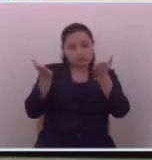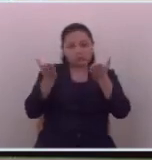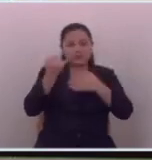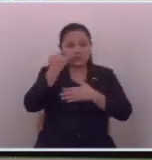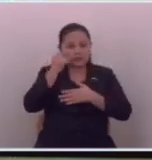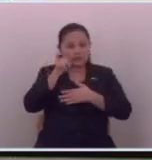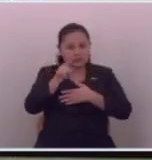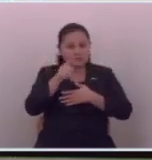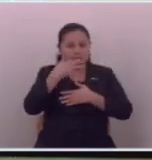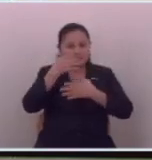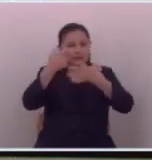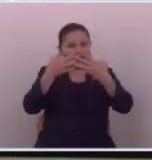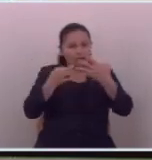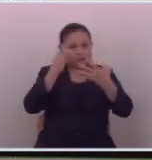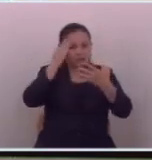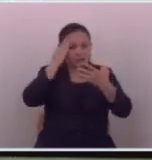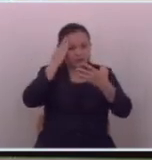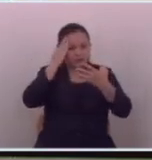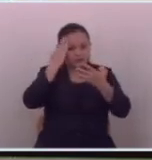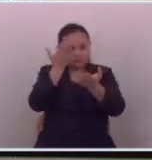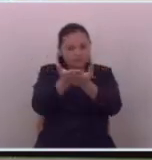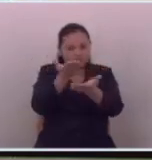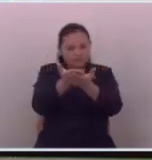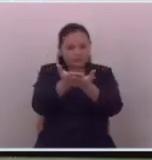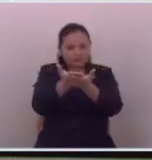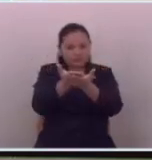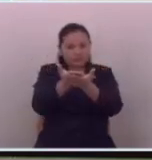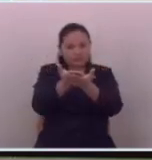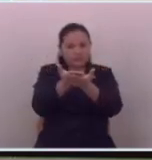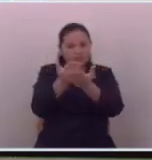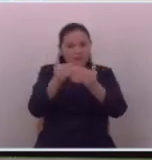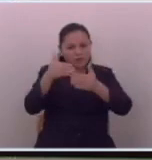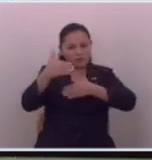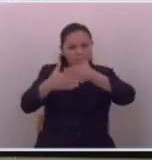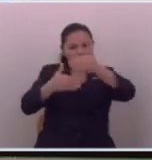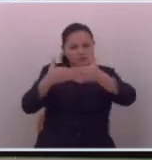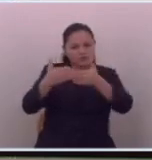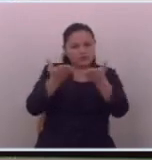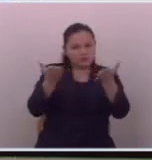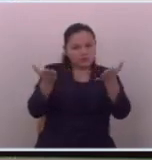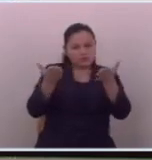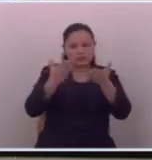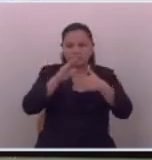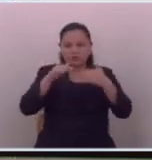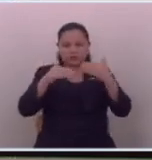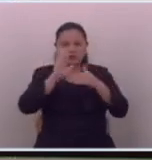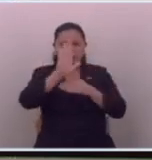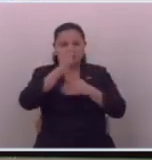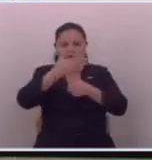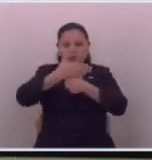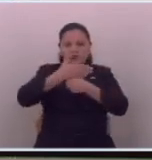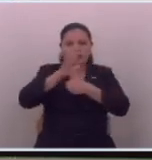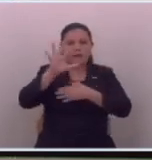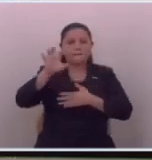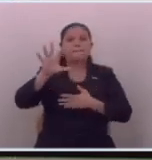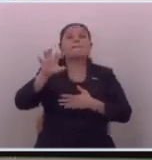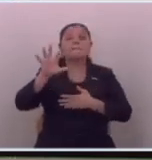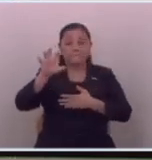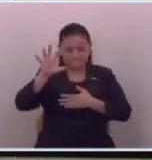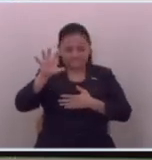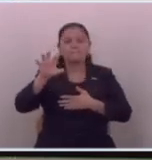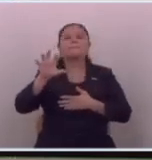si sabe que es lo que ha dicho la ley con pruebas y con procesos que la mayoría de su partido son ladrones